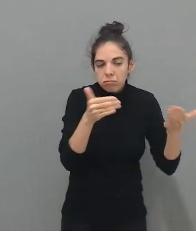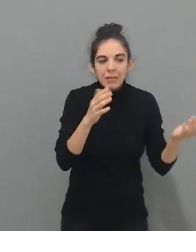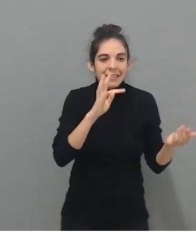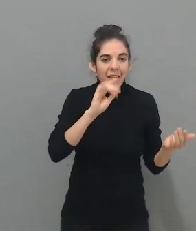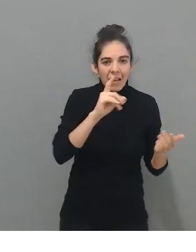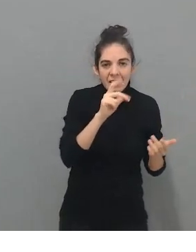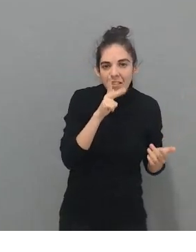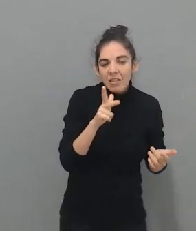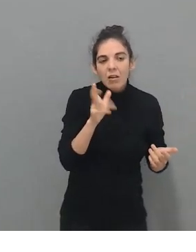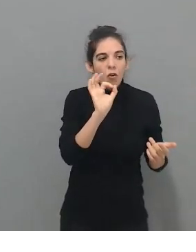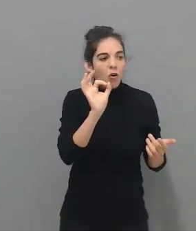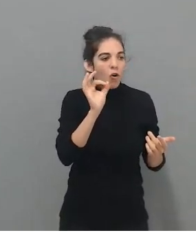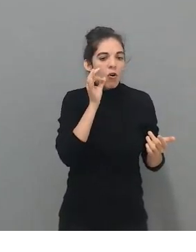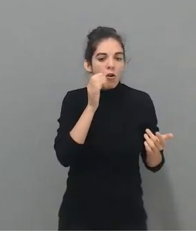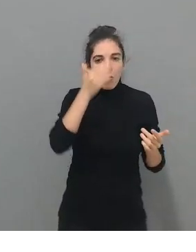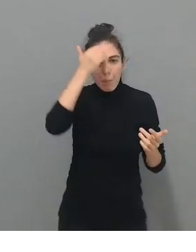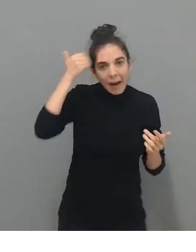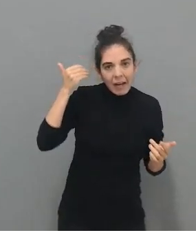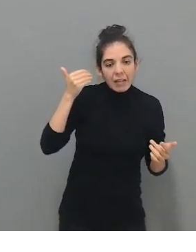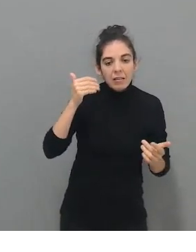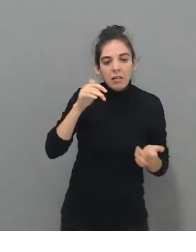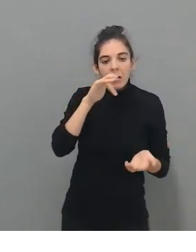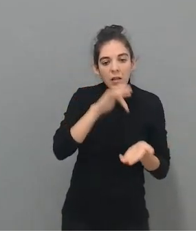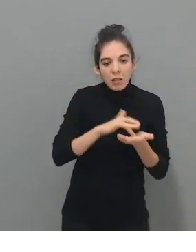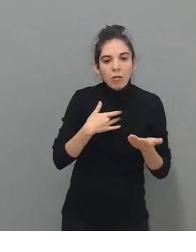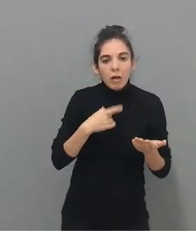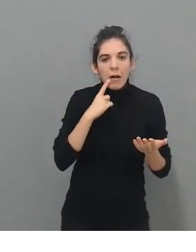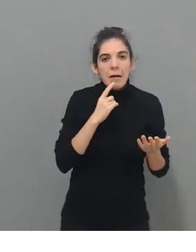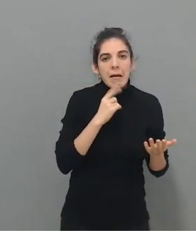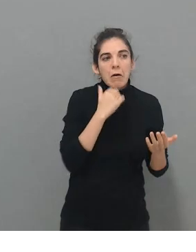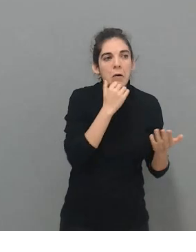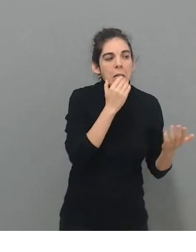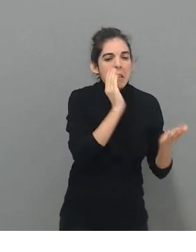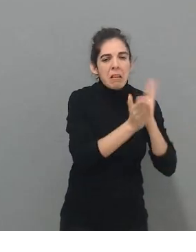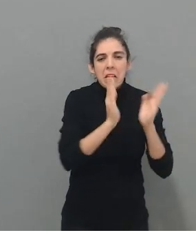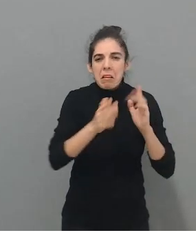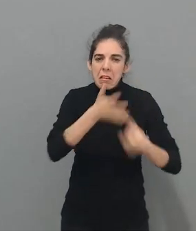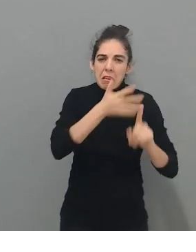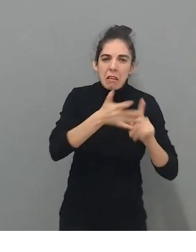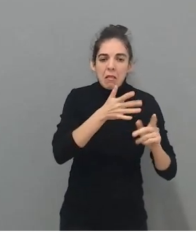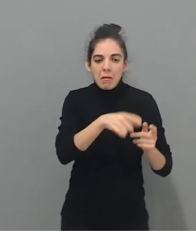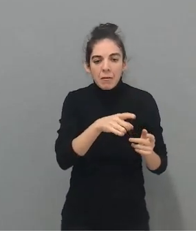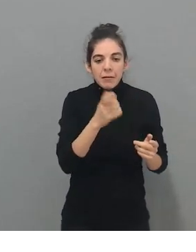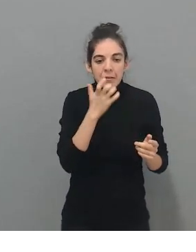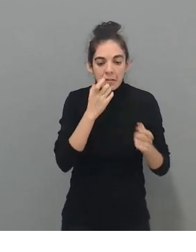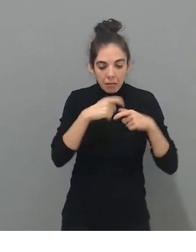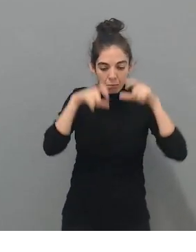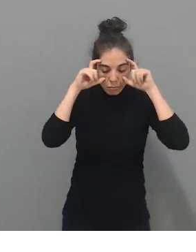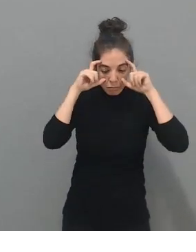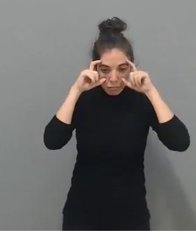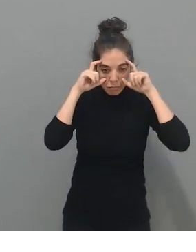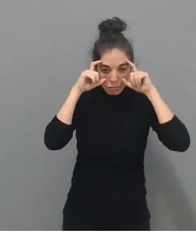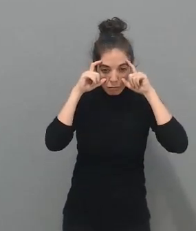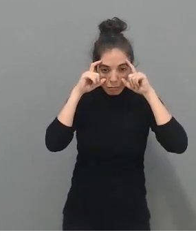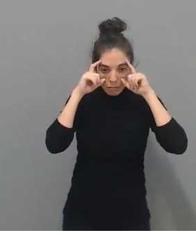cerebral o trastorno de conducta que se lesionan o lesionan a los compañeros. Cuando yo me pongo un visor de realidad virtual, pierdo el control de